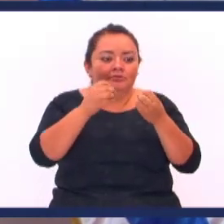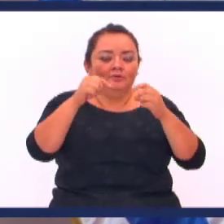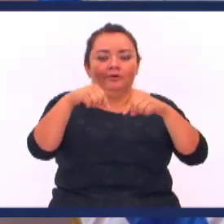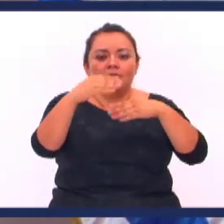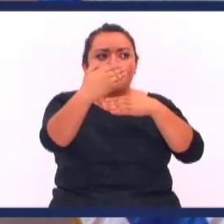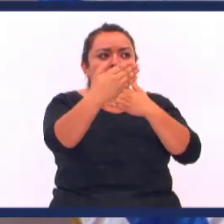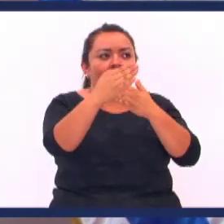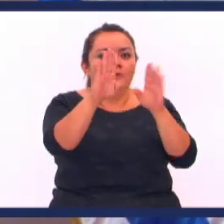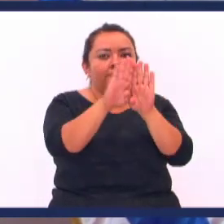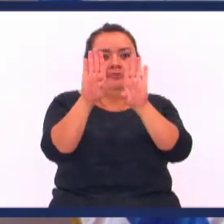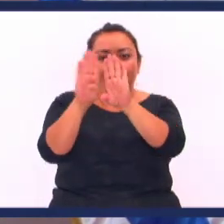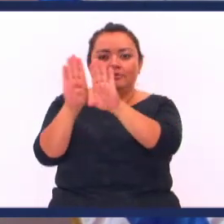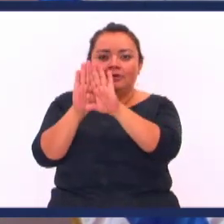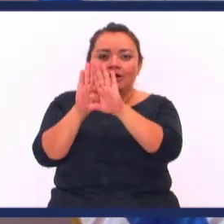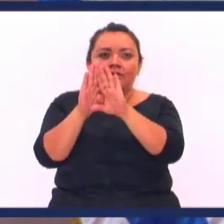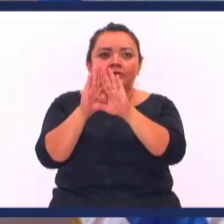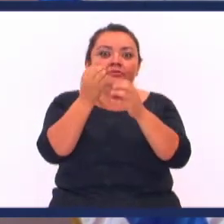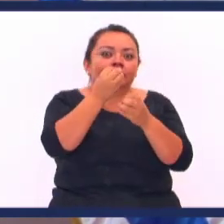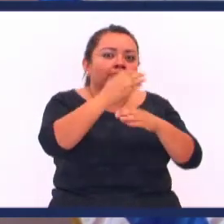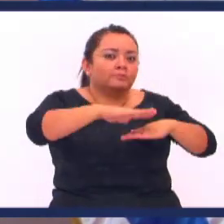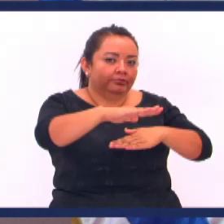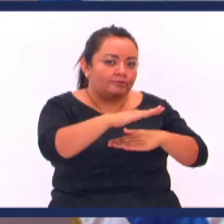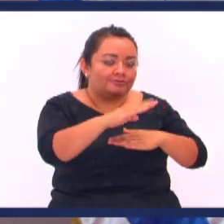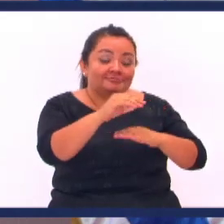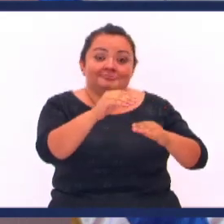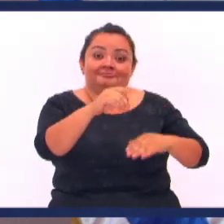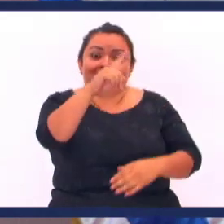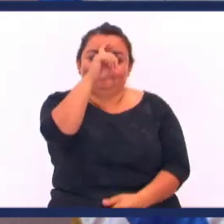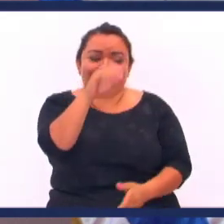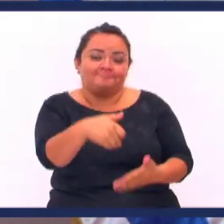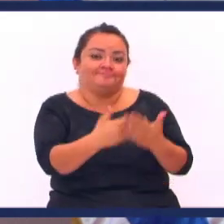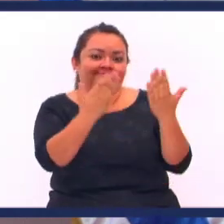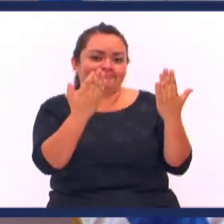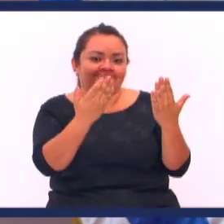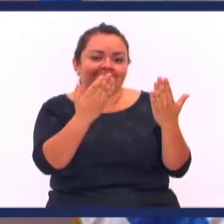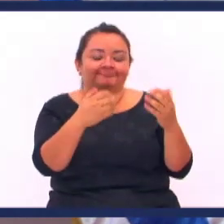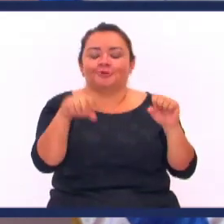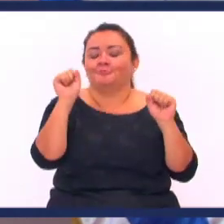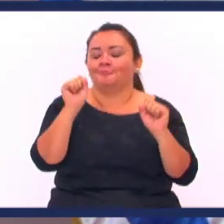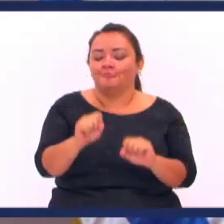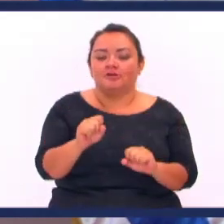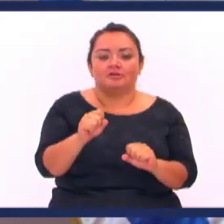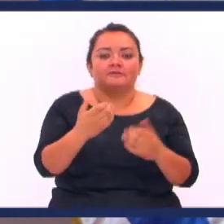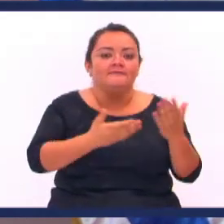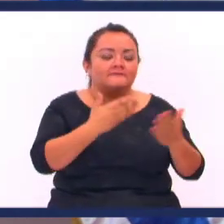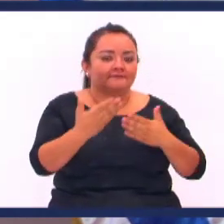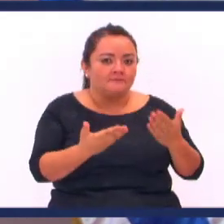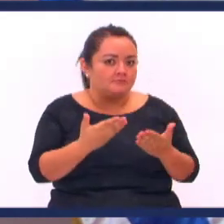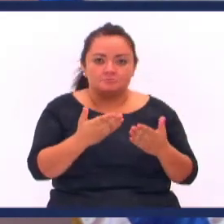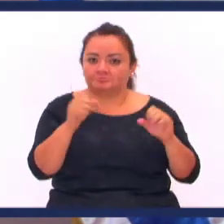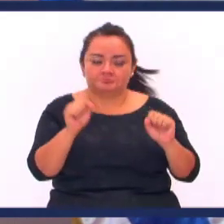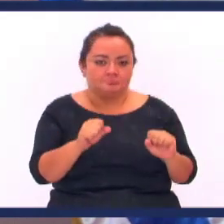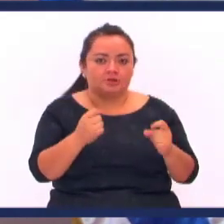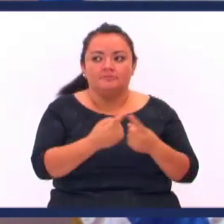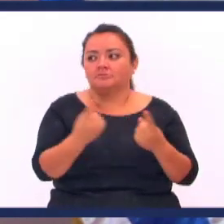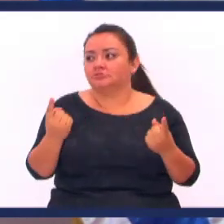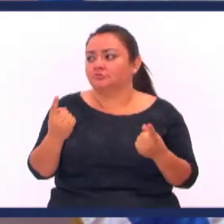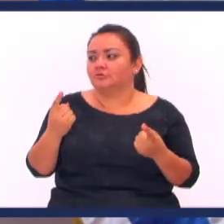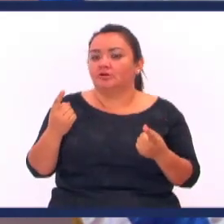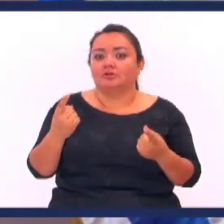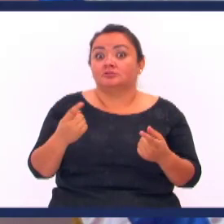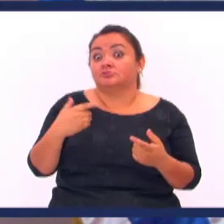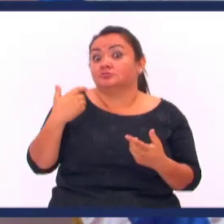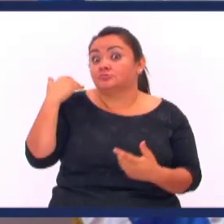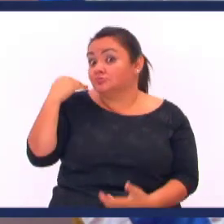cero Para aquellos Que están en casa Hoy No tiene trabajo No puede vender Sus productos Las personas O